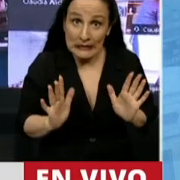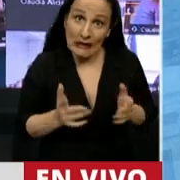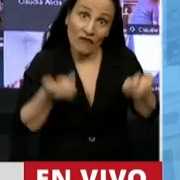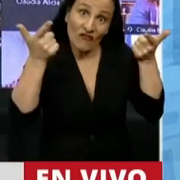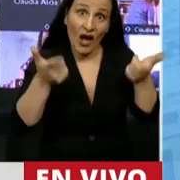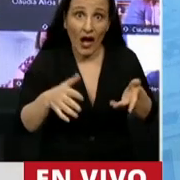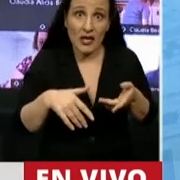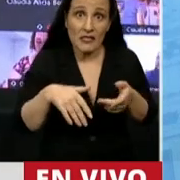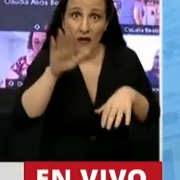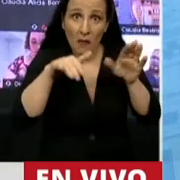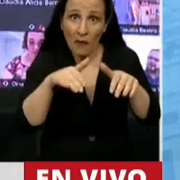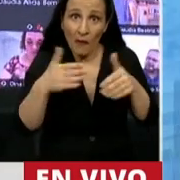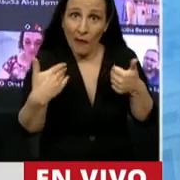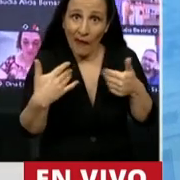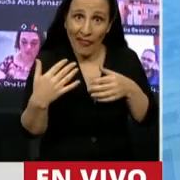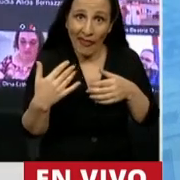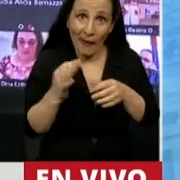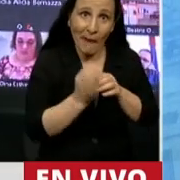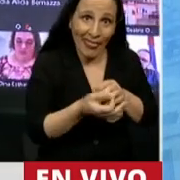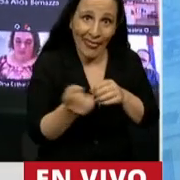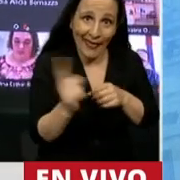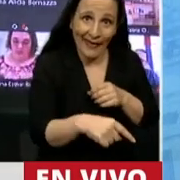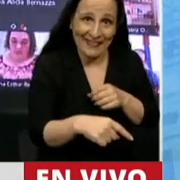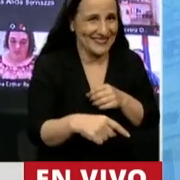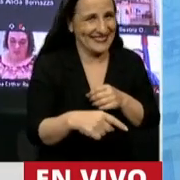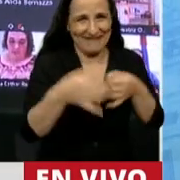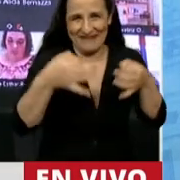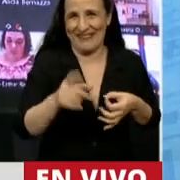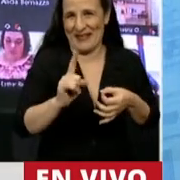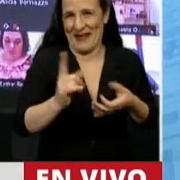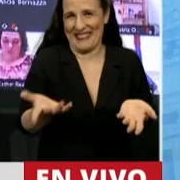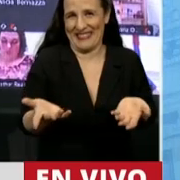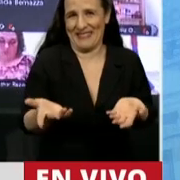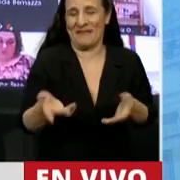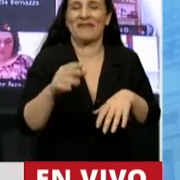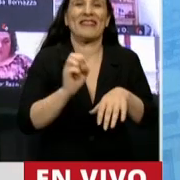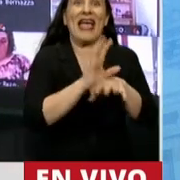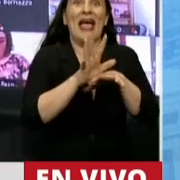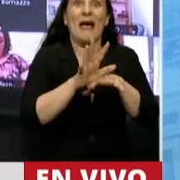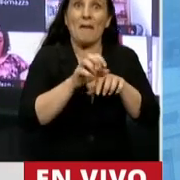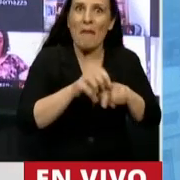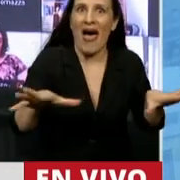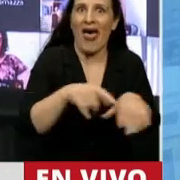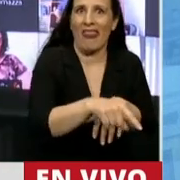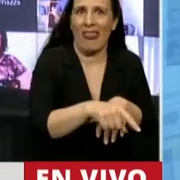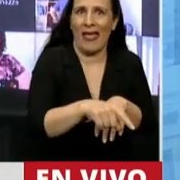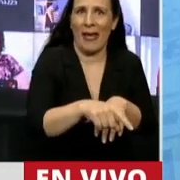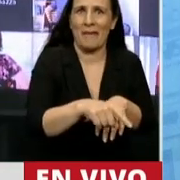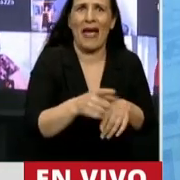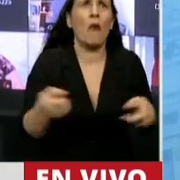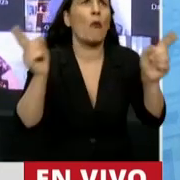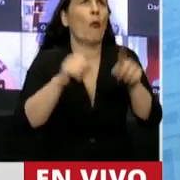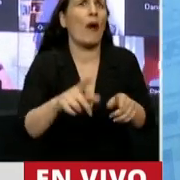facilidades que todos sabemos no tienen hoy, producto de la pandemia, donde todavía no se han restituido la